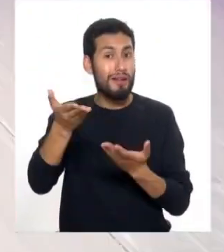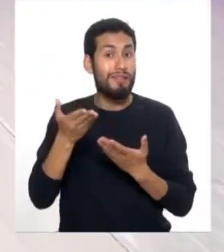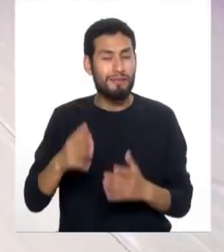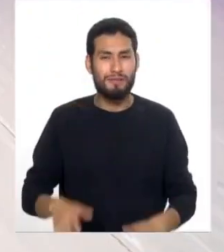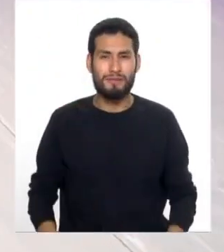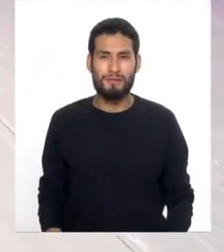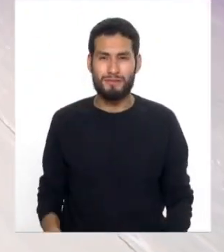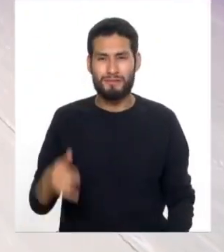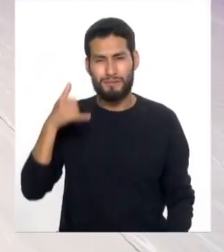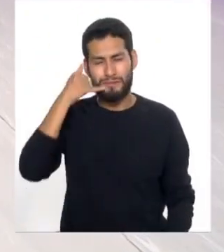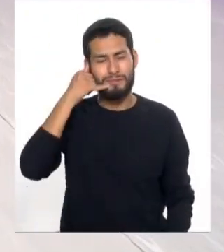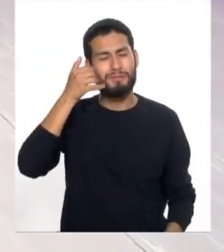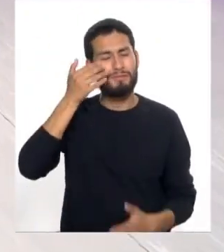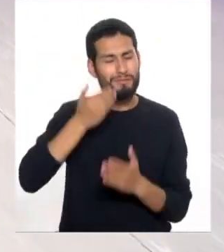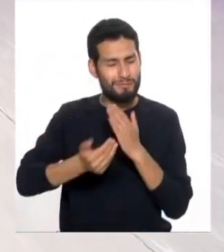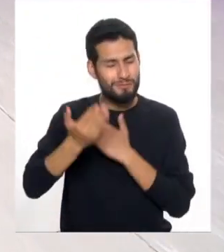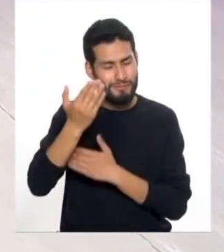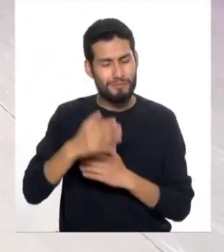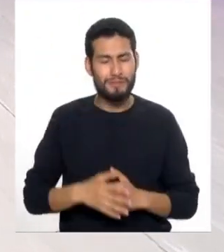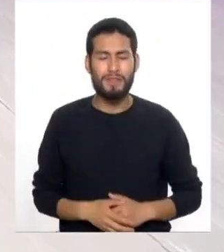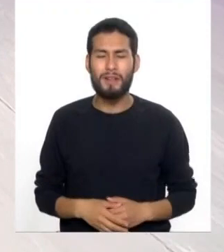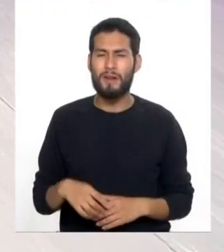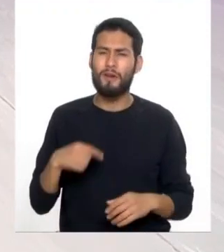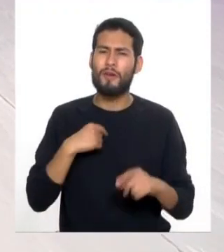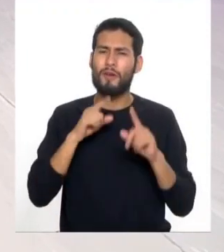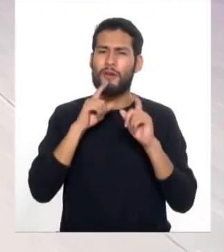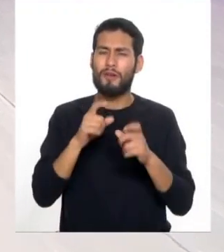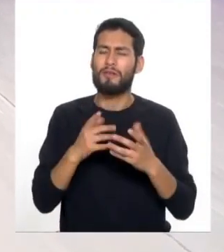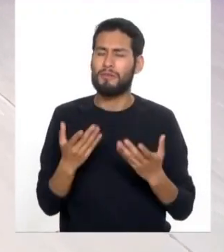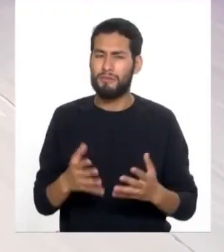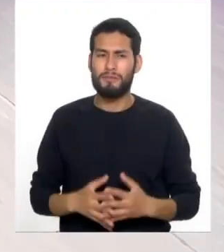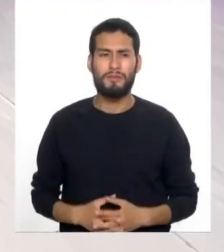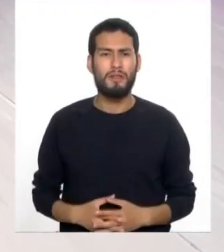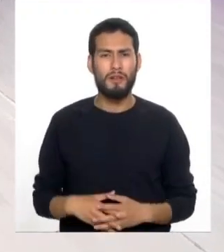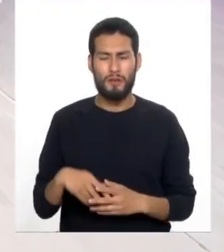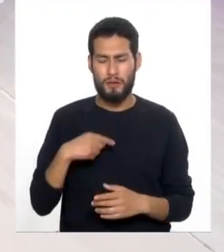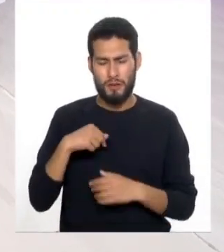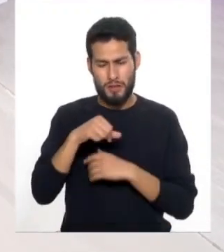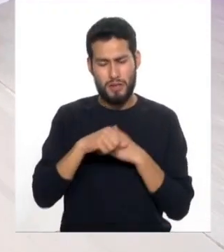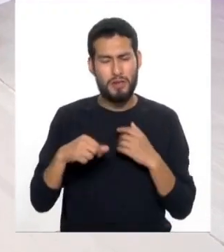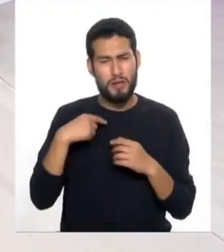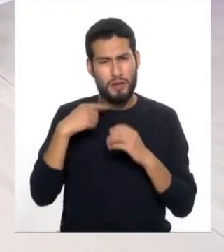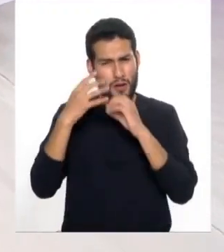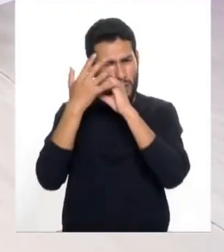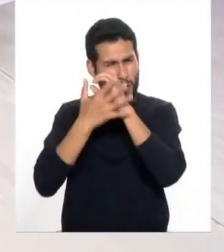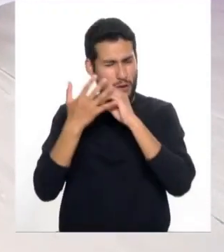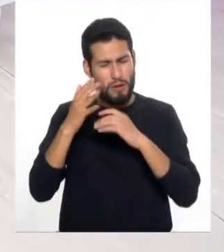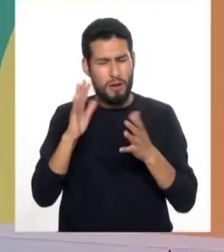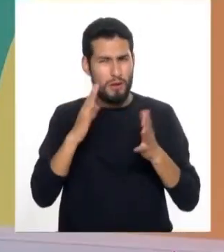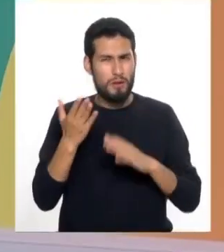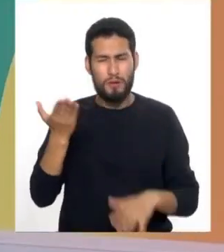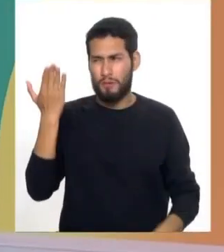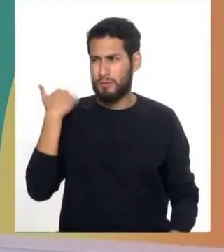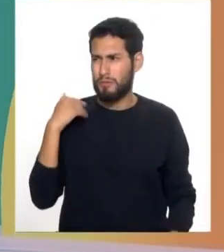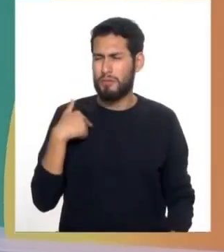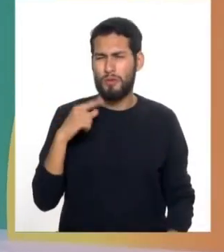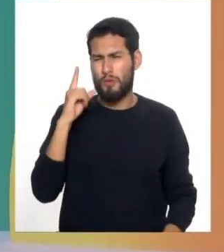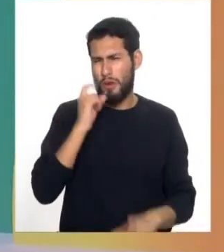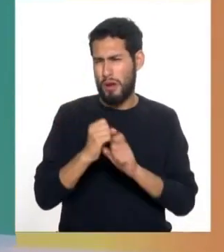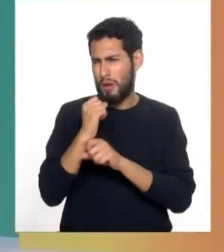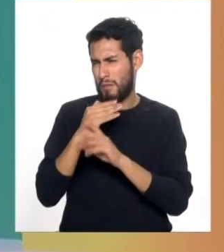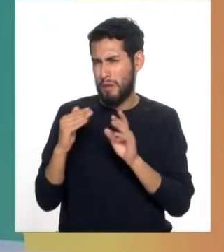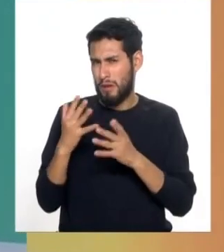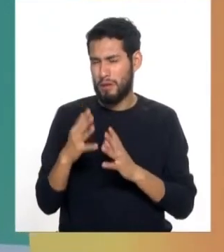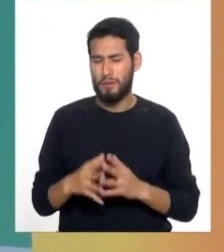Buenos días, doctora, mi consulta es la siguiente, yo he sido operado de catarata hace aproximadamente año y medio,